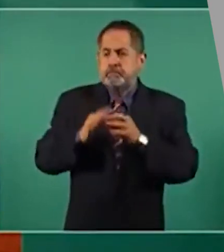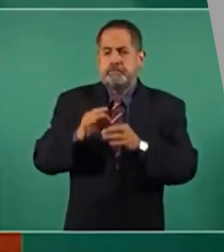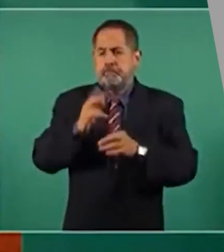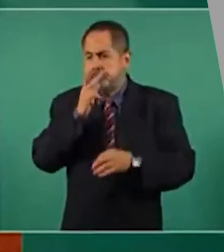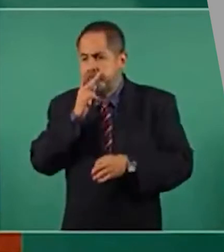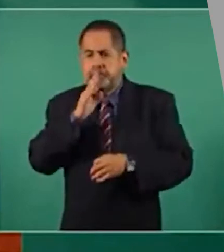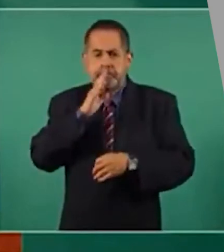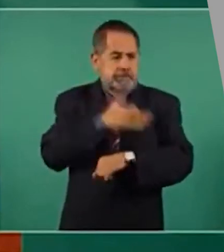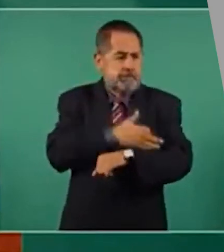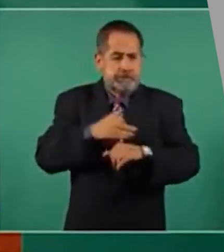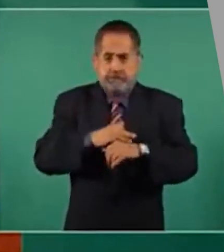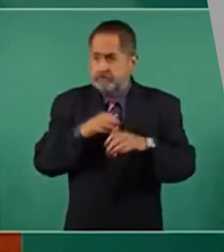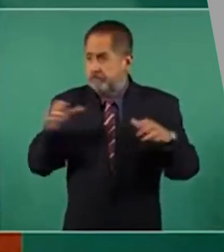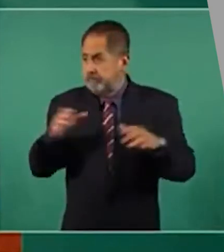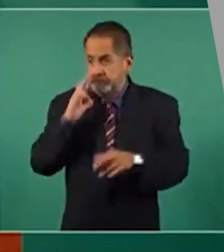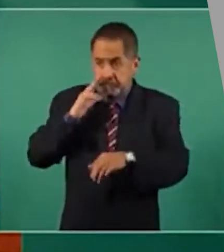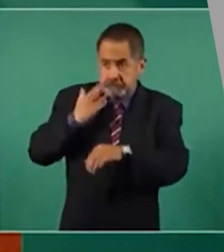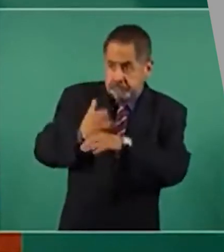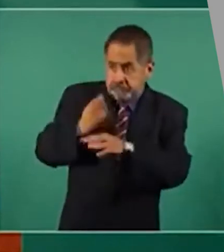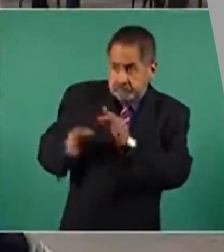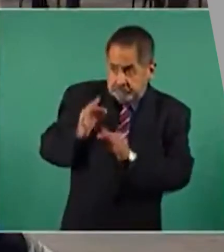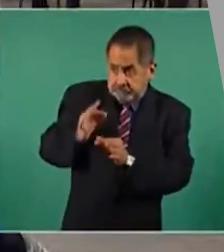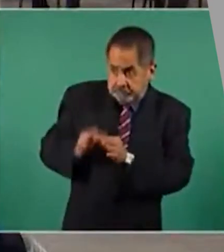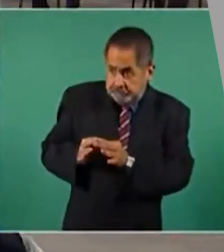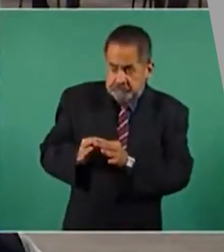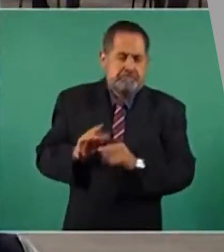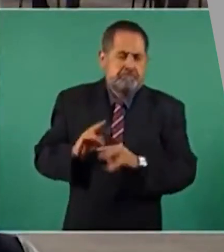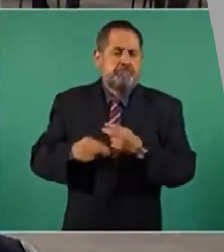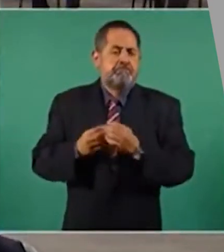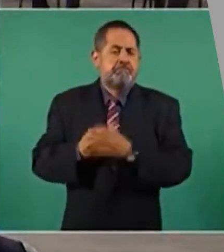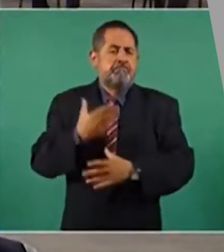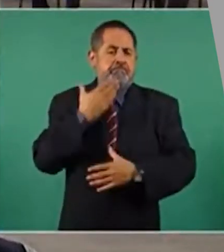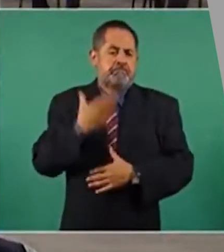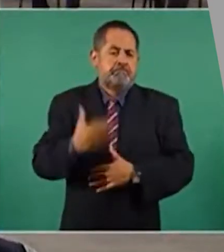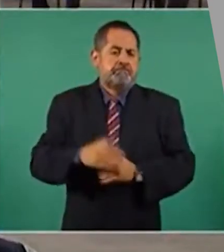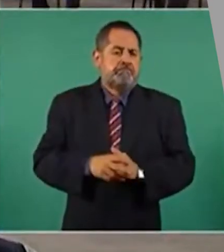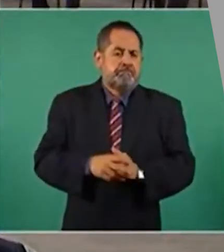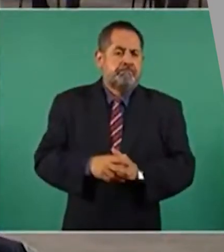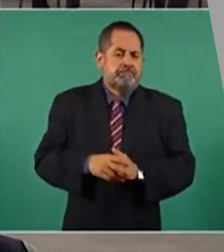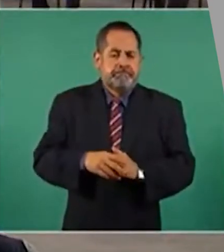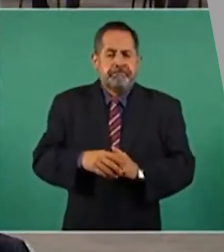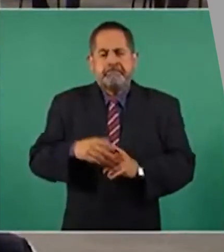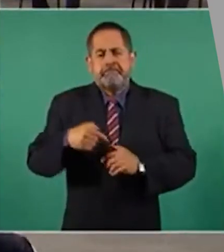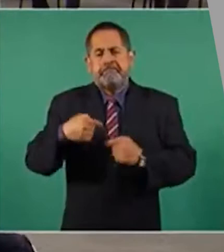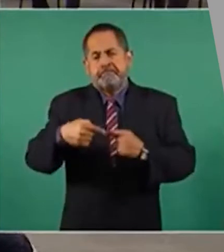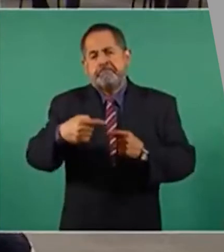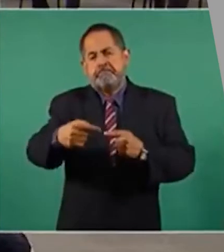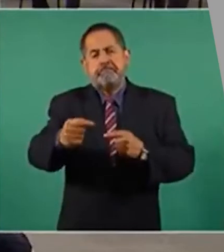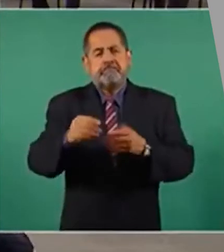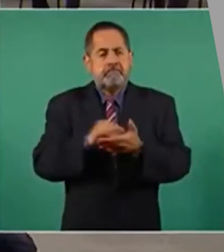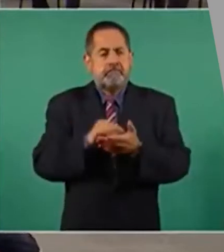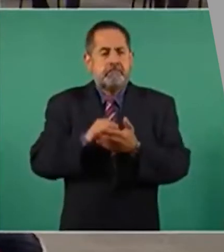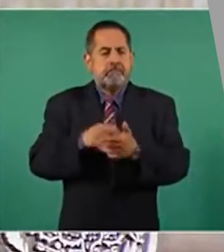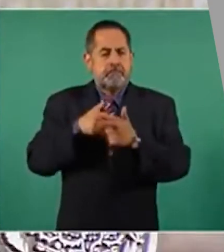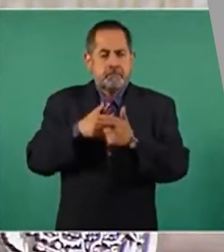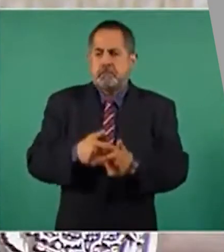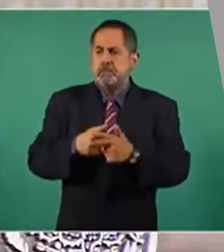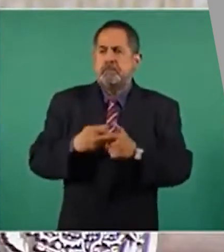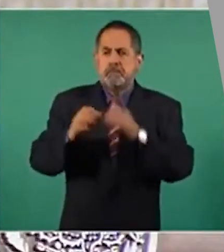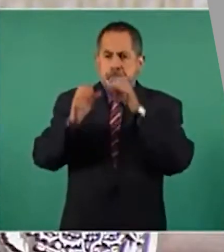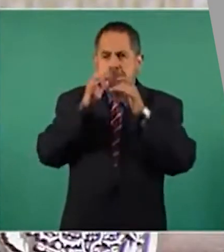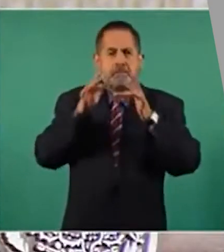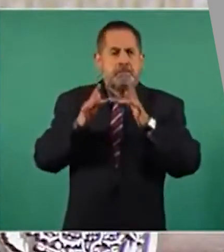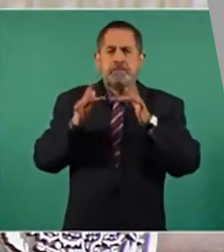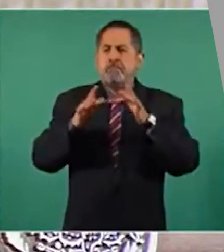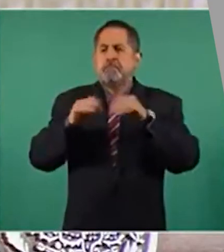maestros, autoridades, lo vamos a hacer de la mejor manera y creo que va a haber muy buenos resultados. Continuaremos con esa comunicación